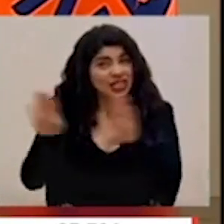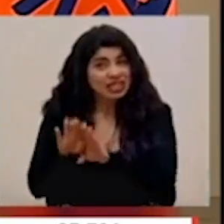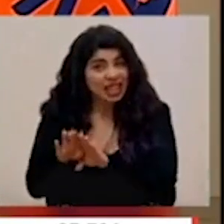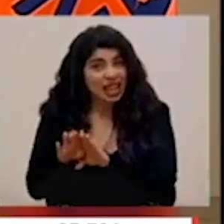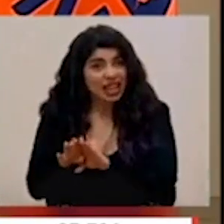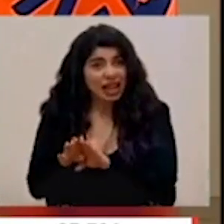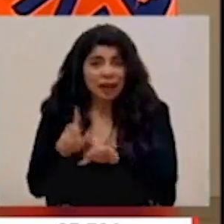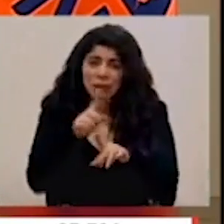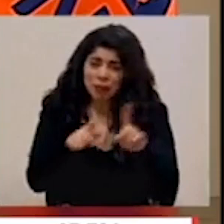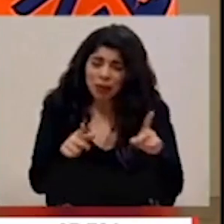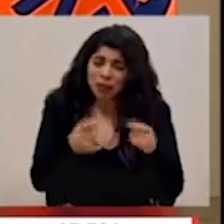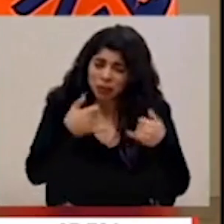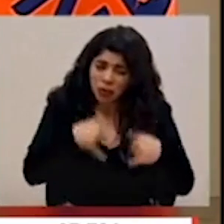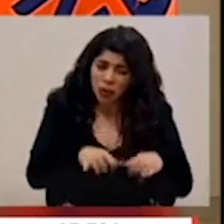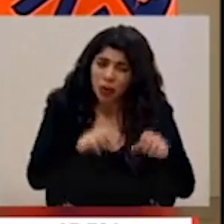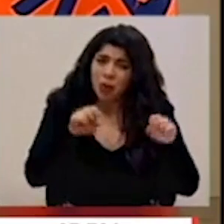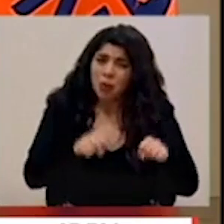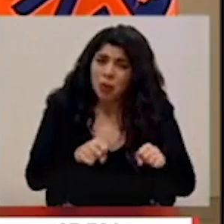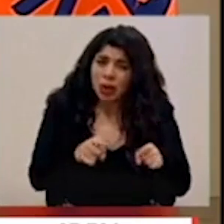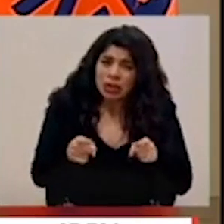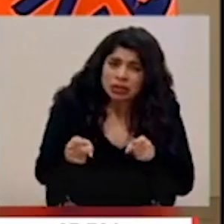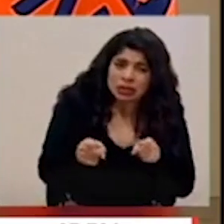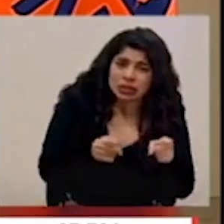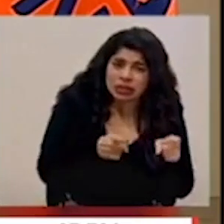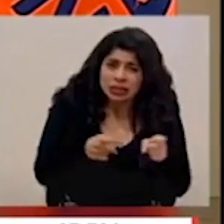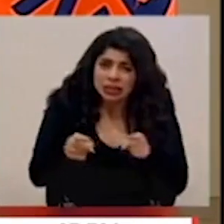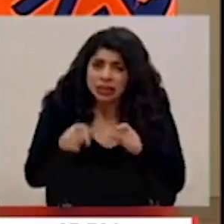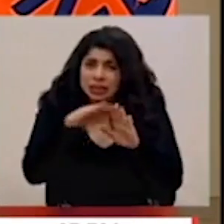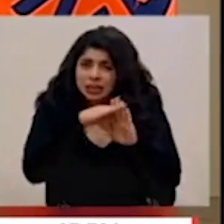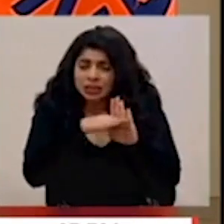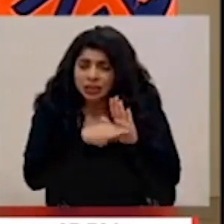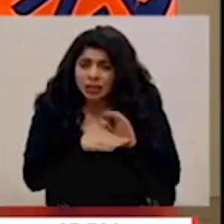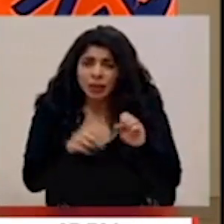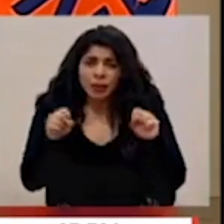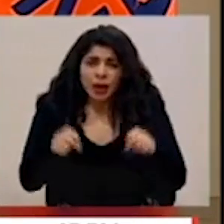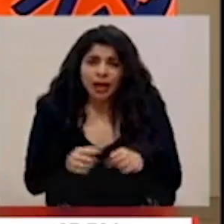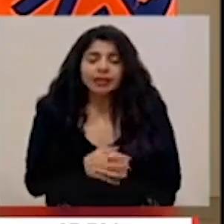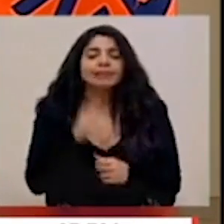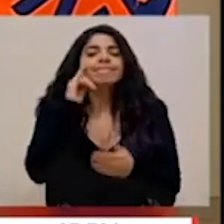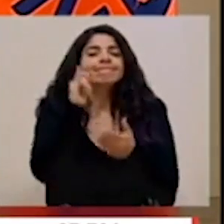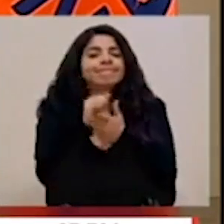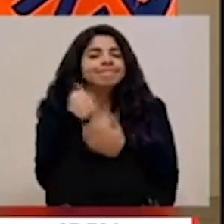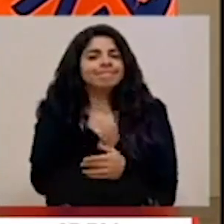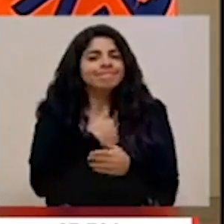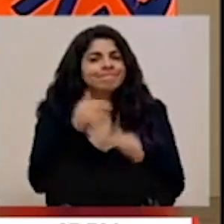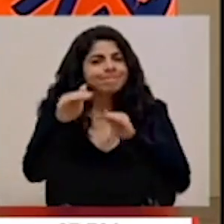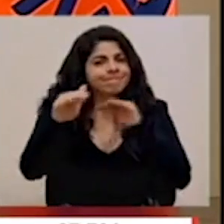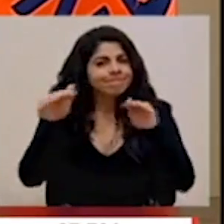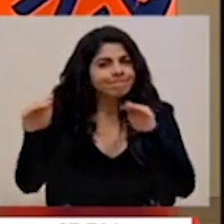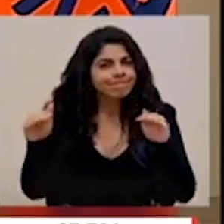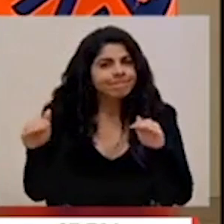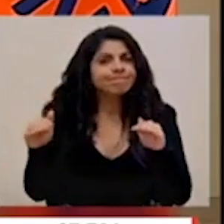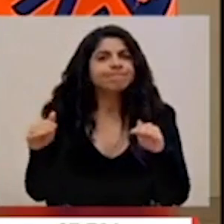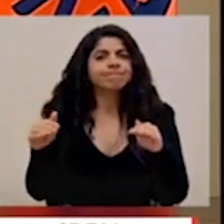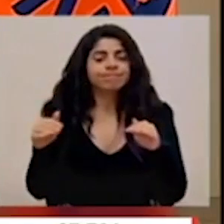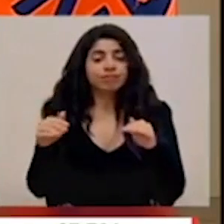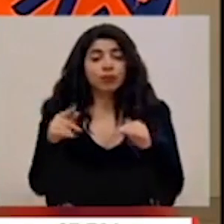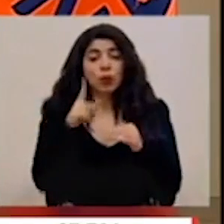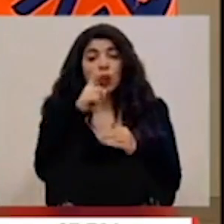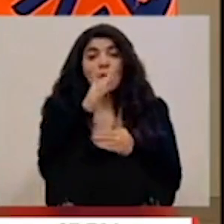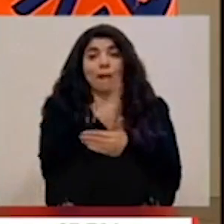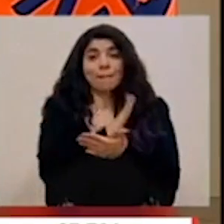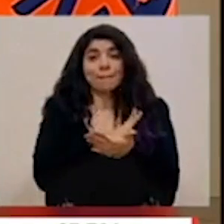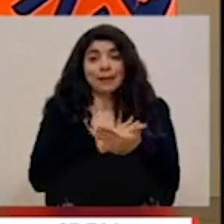podemos aún ir manejando esos aspectos. Entonces, por eso hacemos el llamado a que hay una parte que no